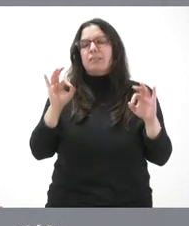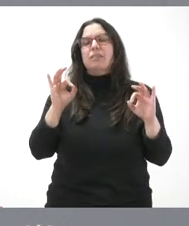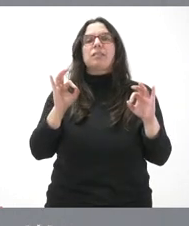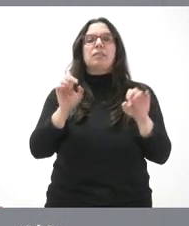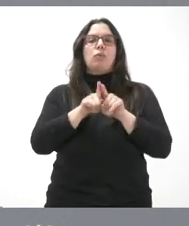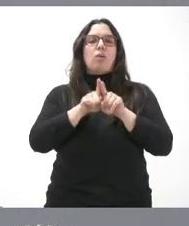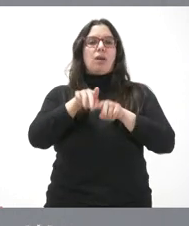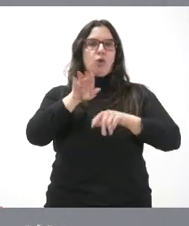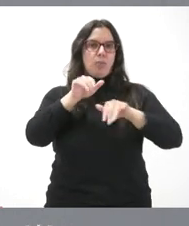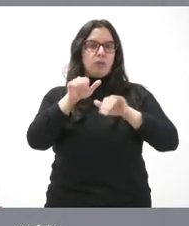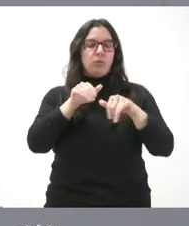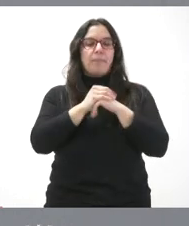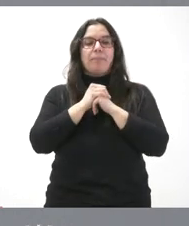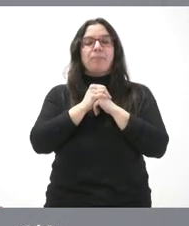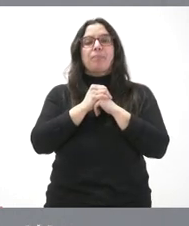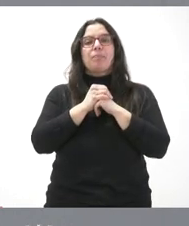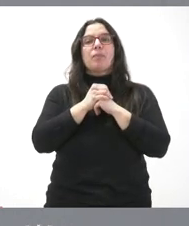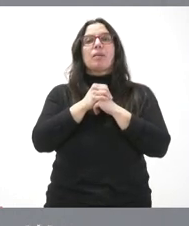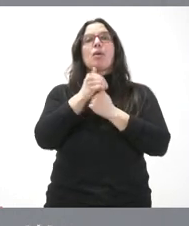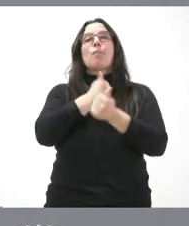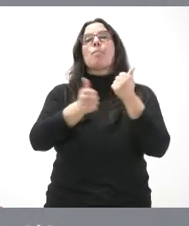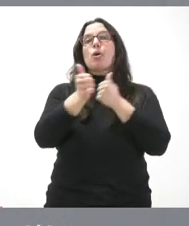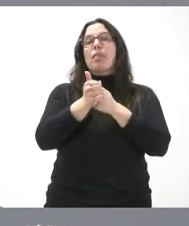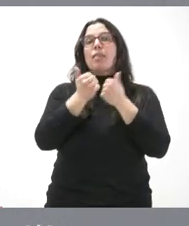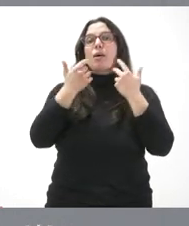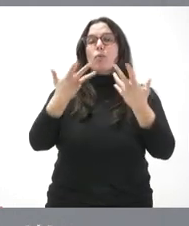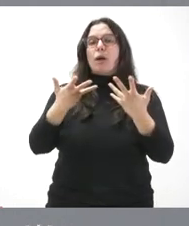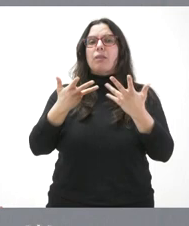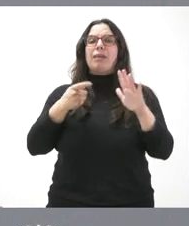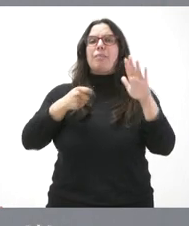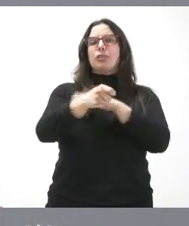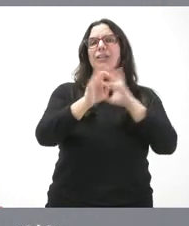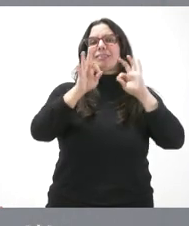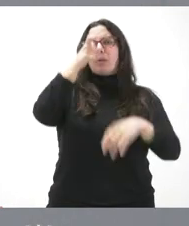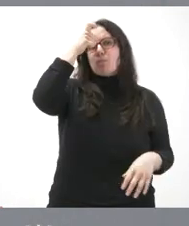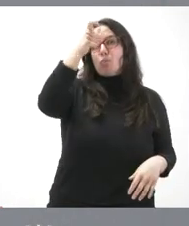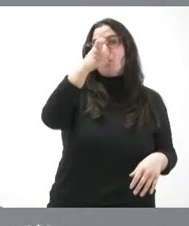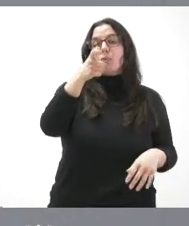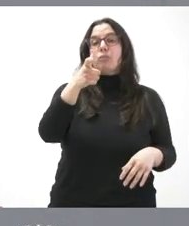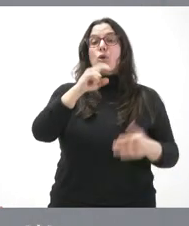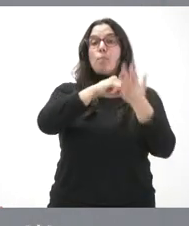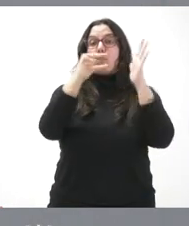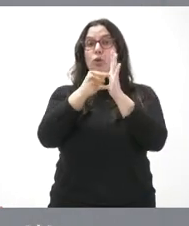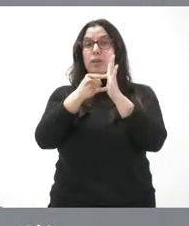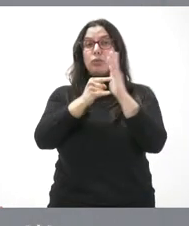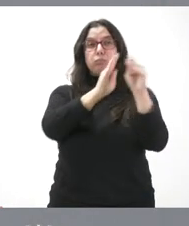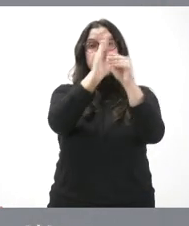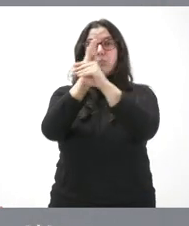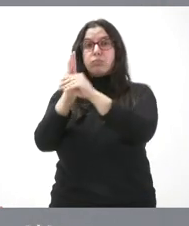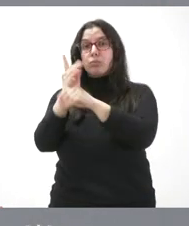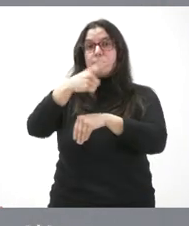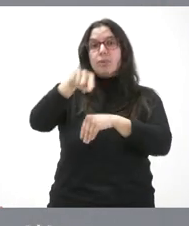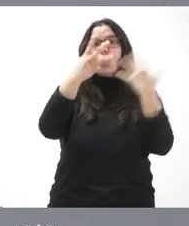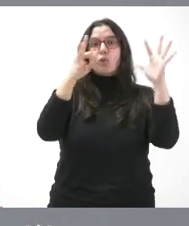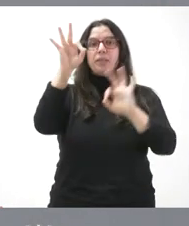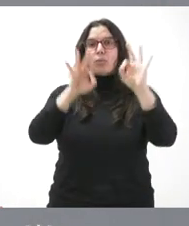convocatoria, se han priorizado las inversiones realizadas al mundo rural. El 90% de los proyectos subvencionados son del